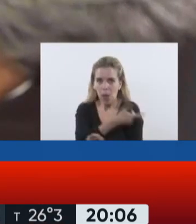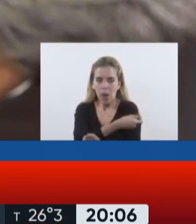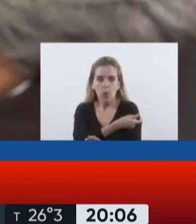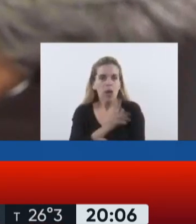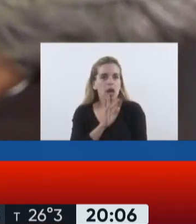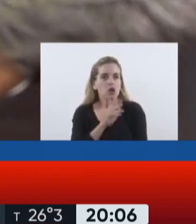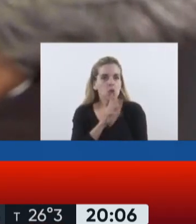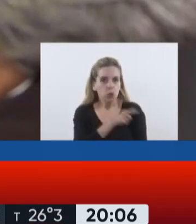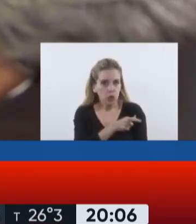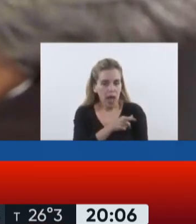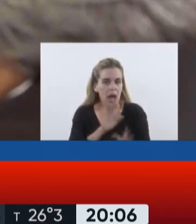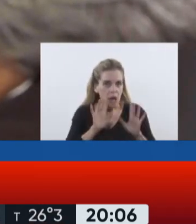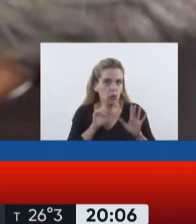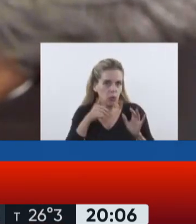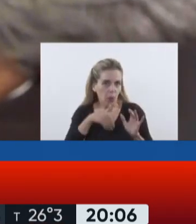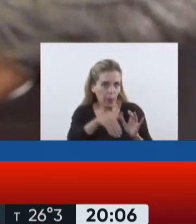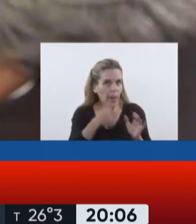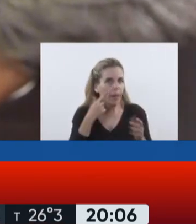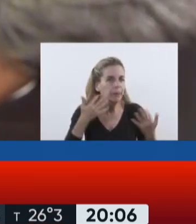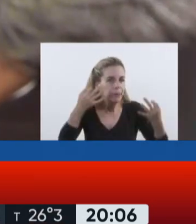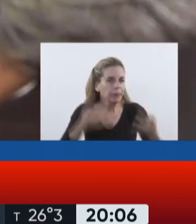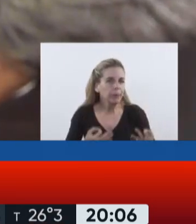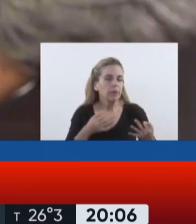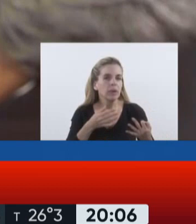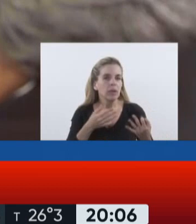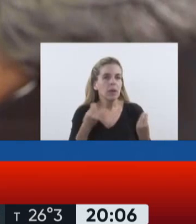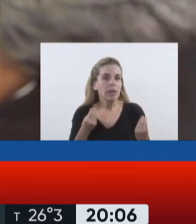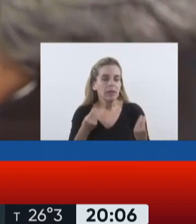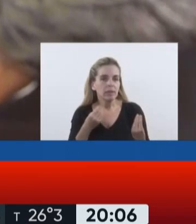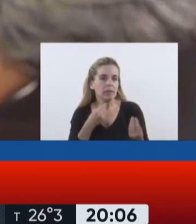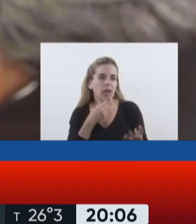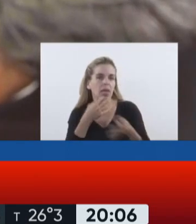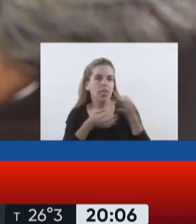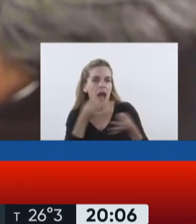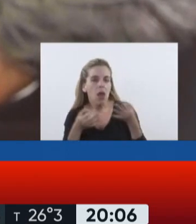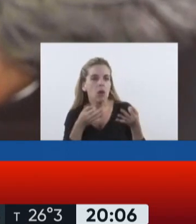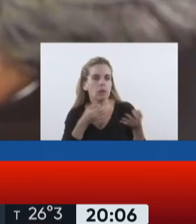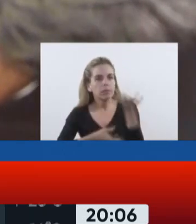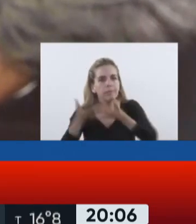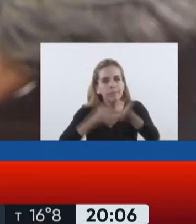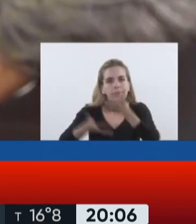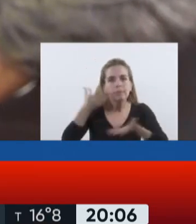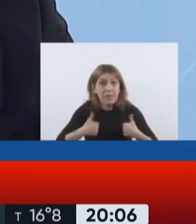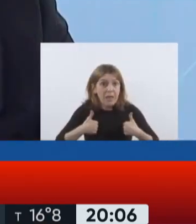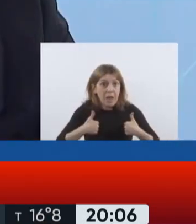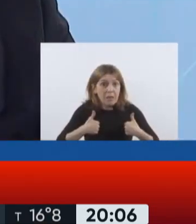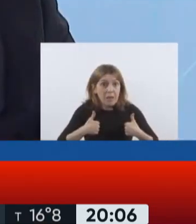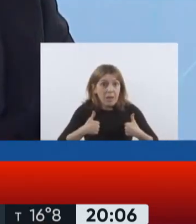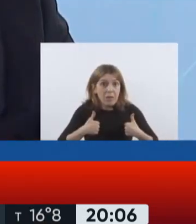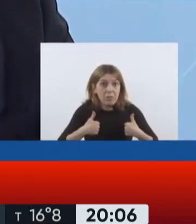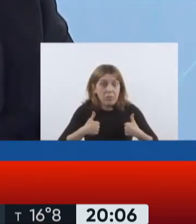lo posible a través del diálogo y de la cooperación a nivel global.